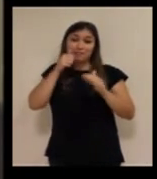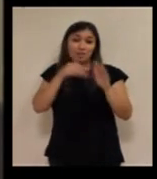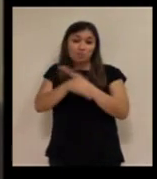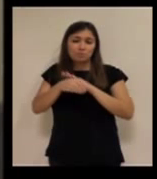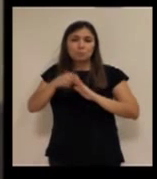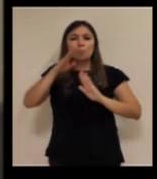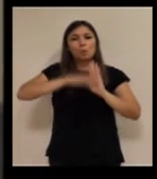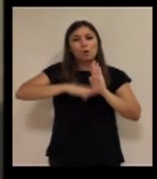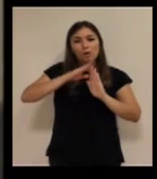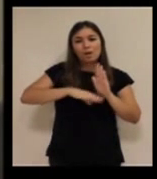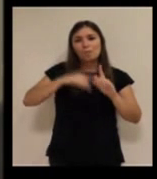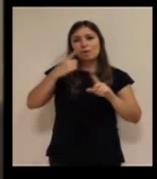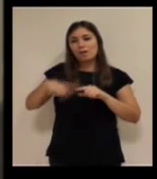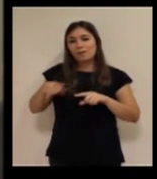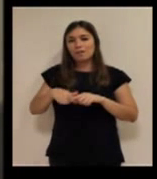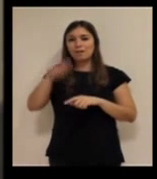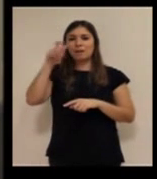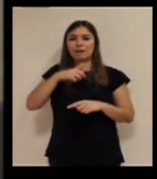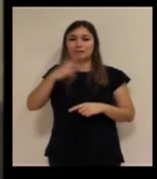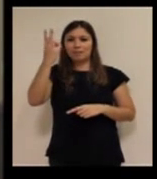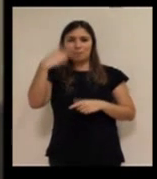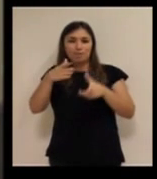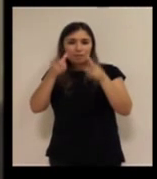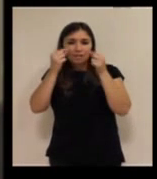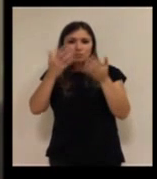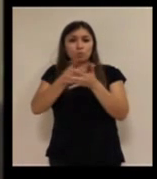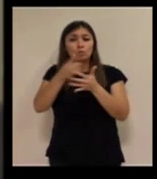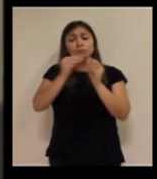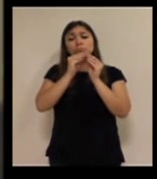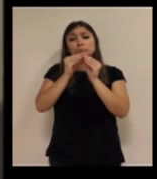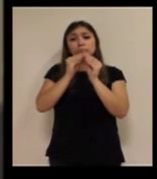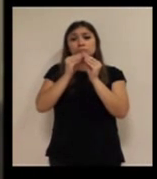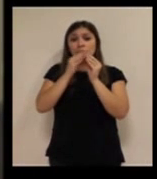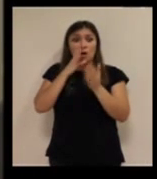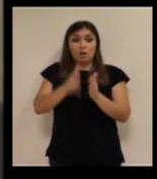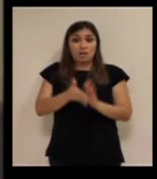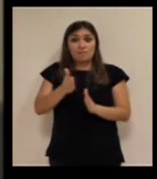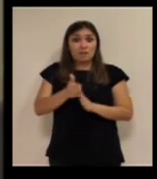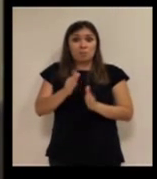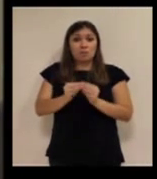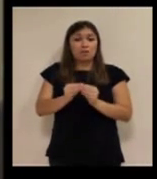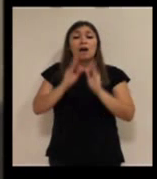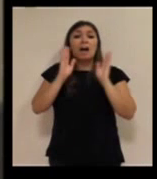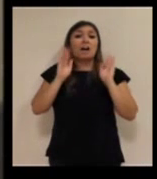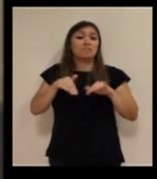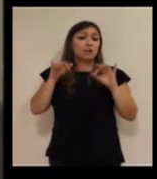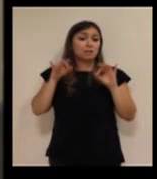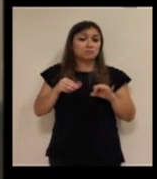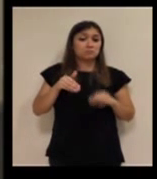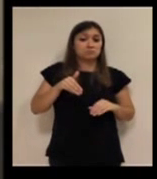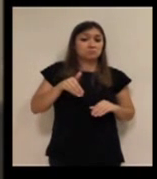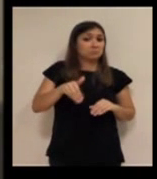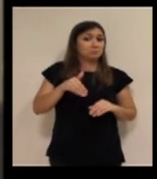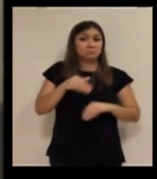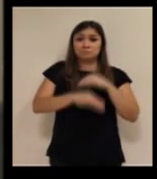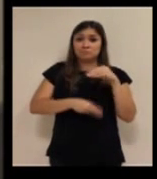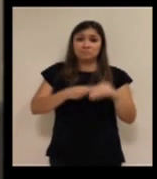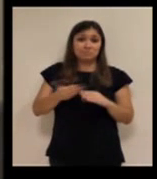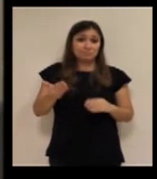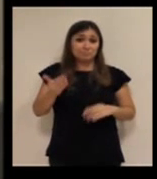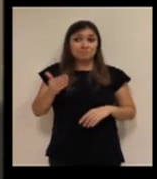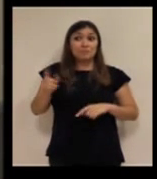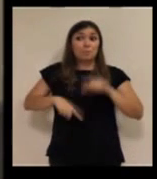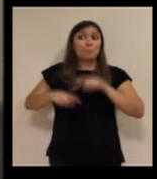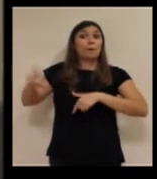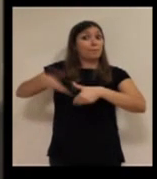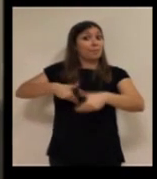Las aplicaciones para gente invidente, etcétera. Todos esos son desarrollos que están sobre la mesa y que se podrán hacer. Al final es cuestión de que